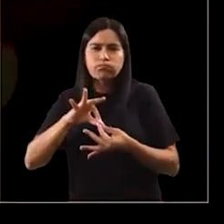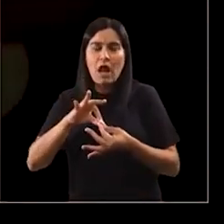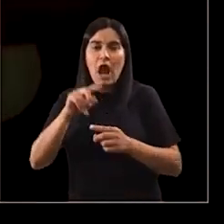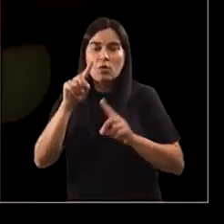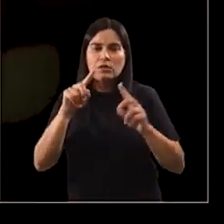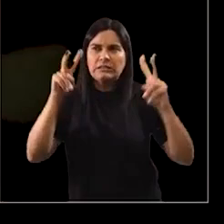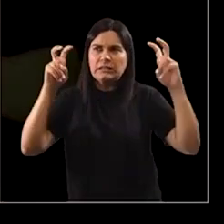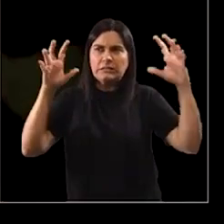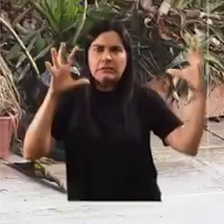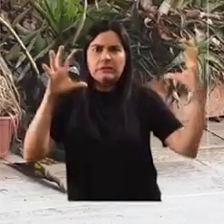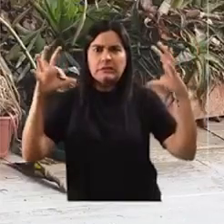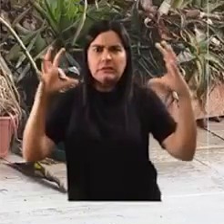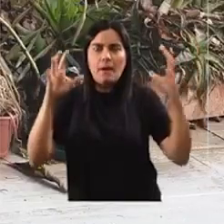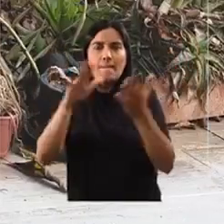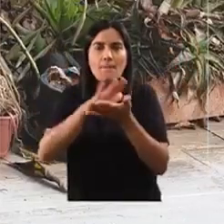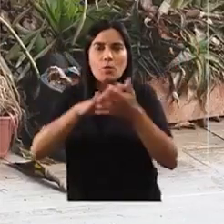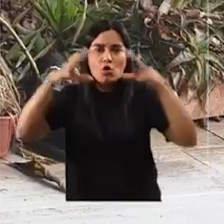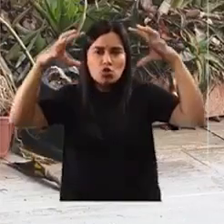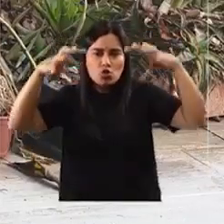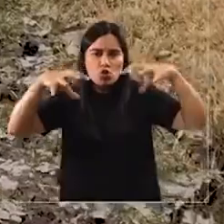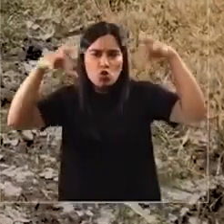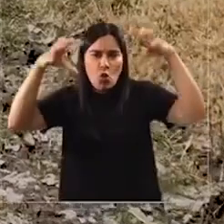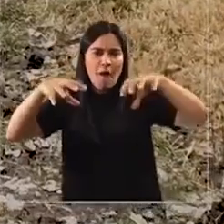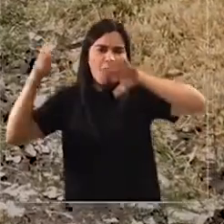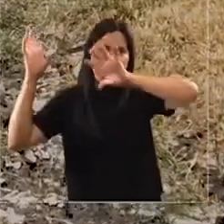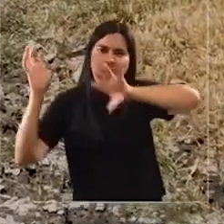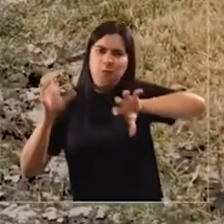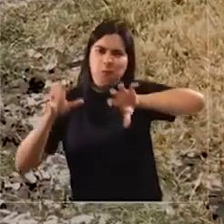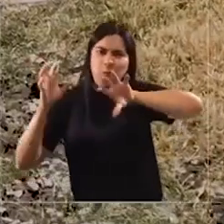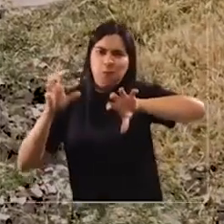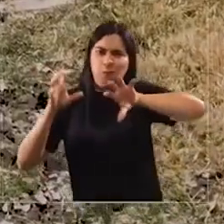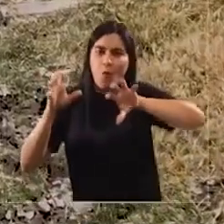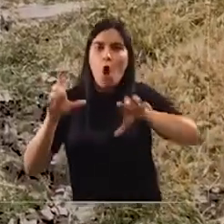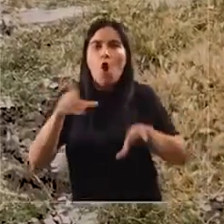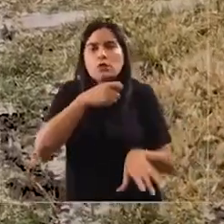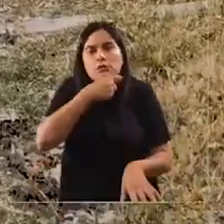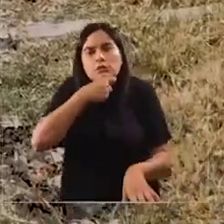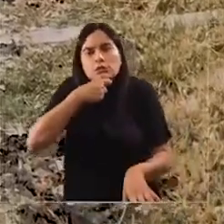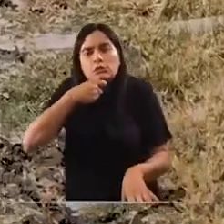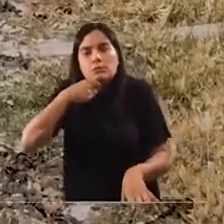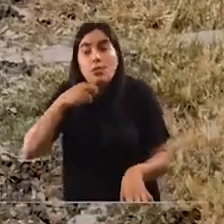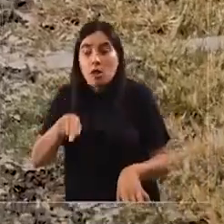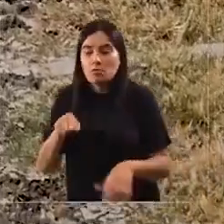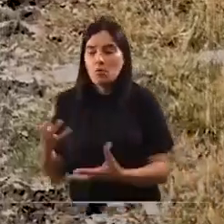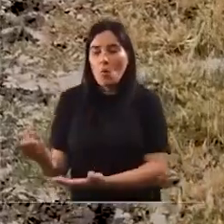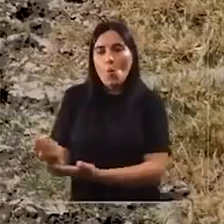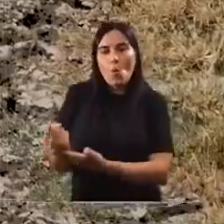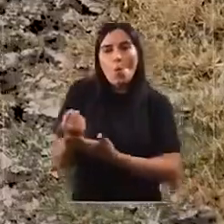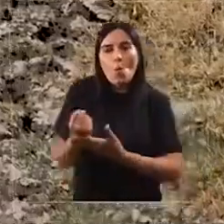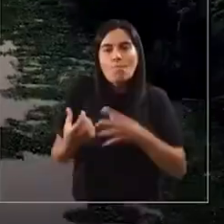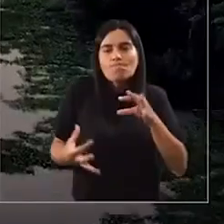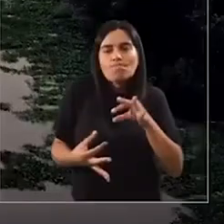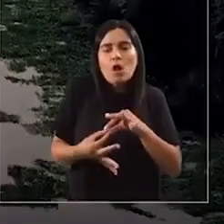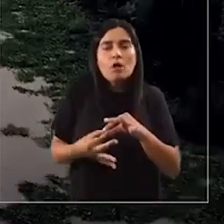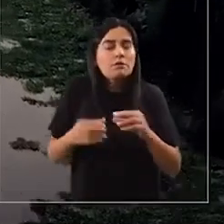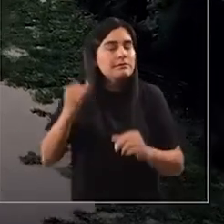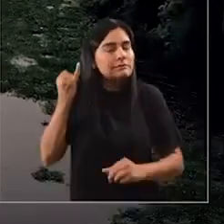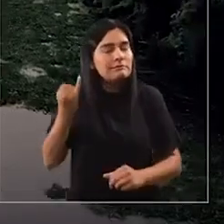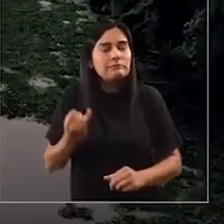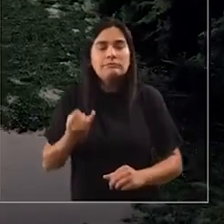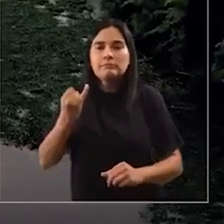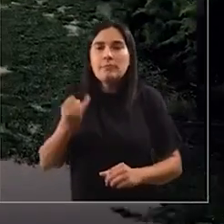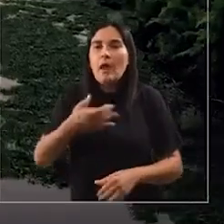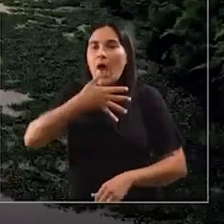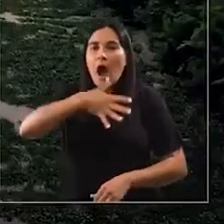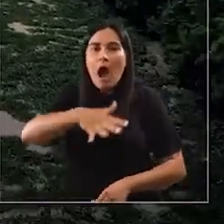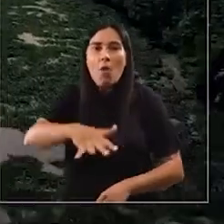mitigación de eventos climáticos extremos como son lluvias torrenciales y sequías, porque nos van a permitir obtener